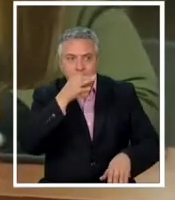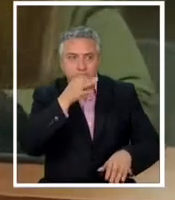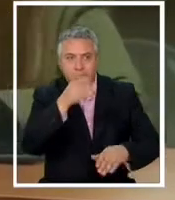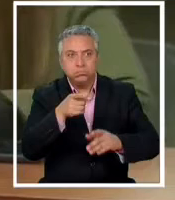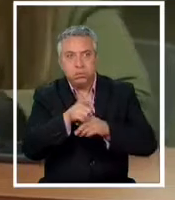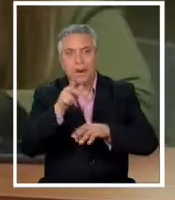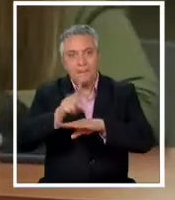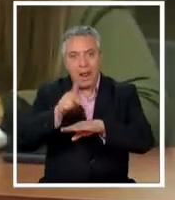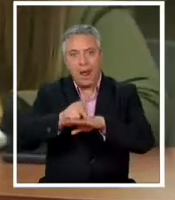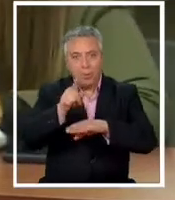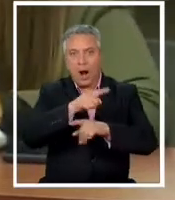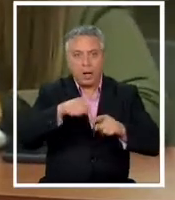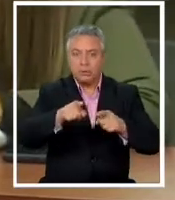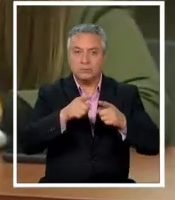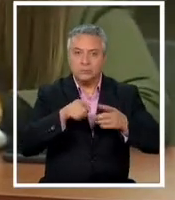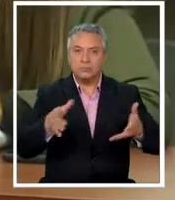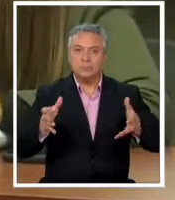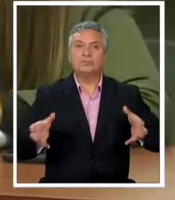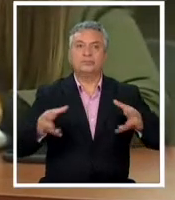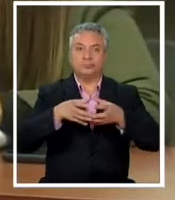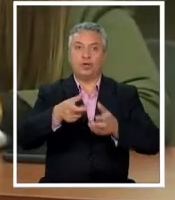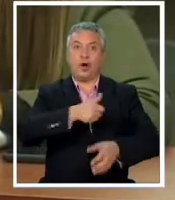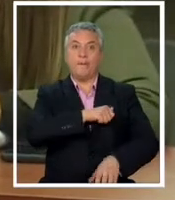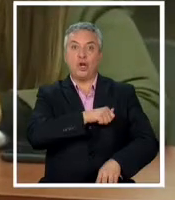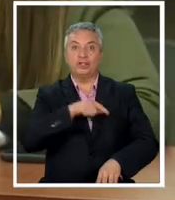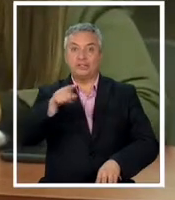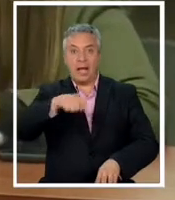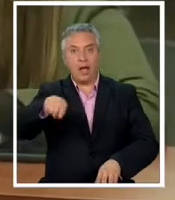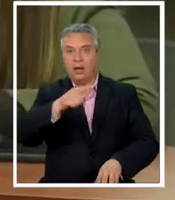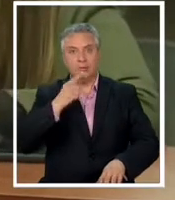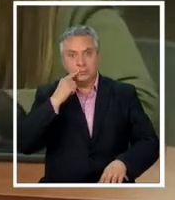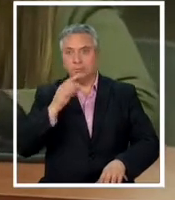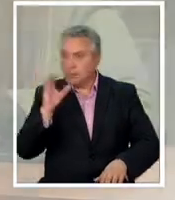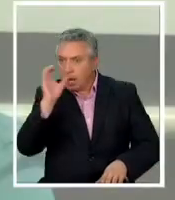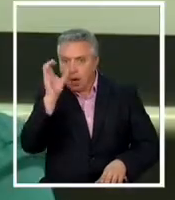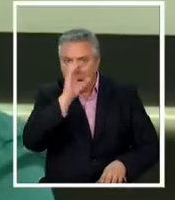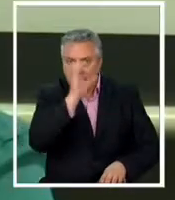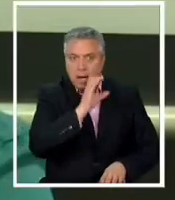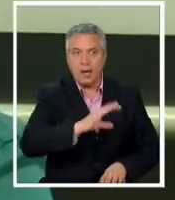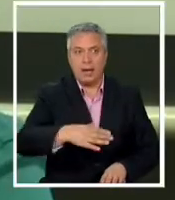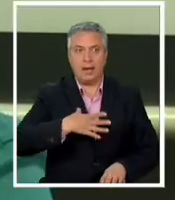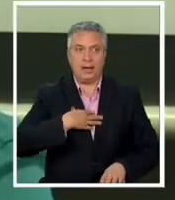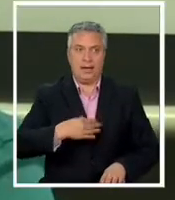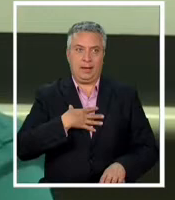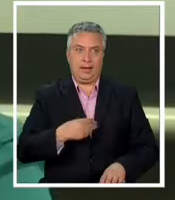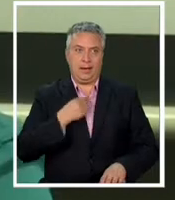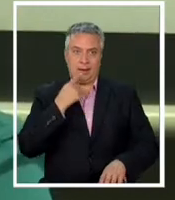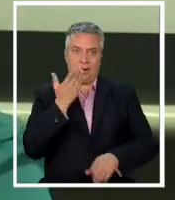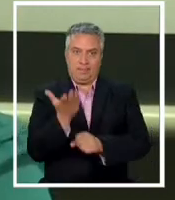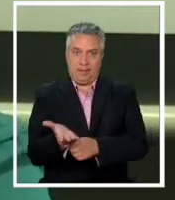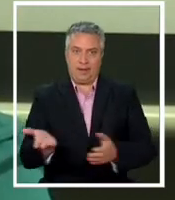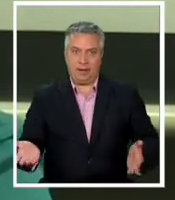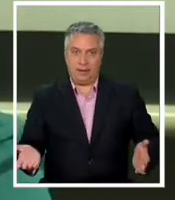y al departamento antisecuestro de la policía local para encontrar a su hija estamos muy